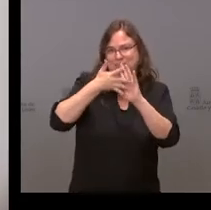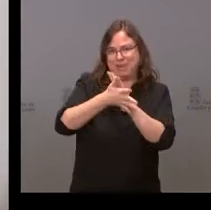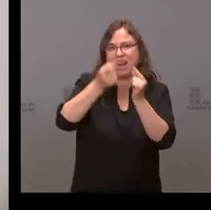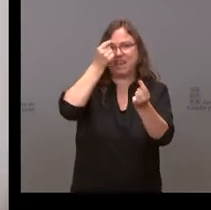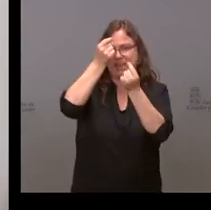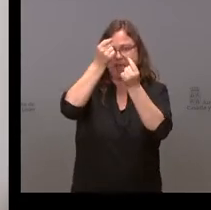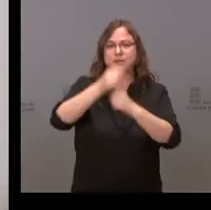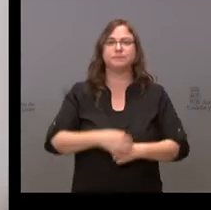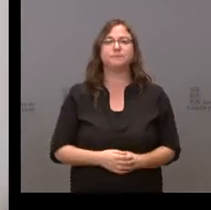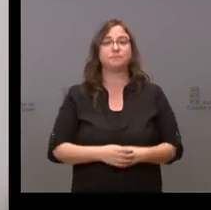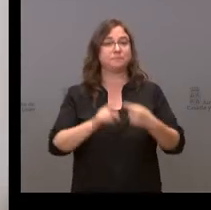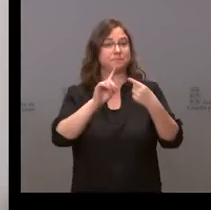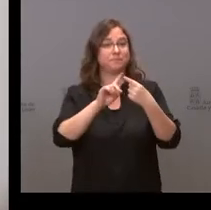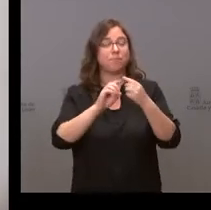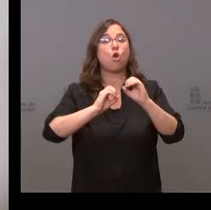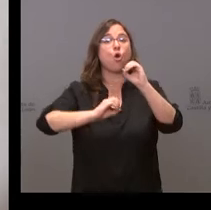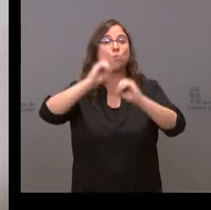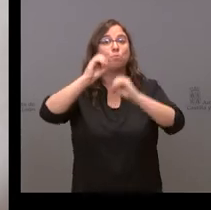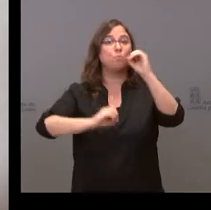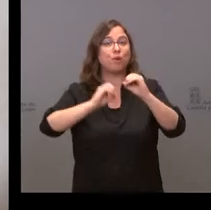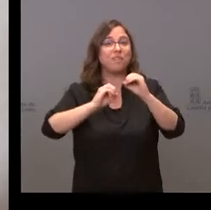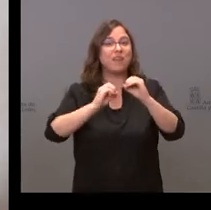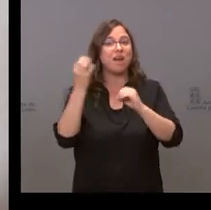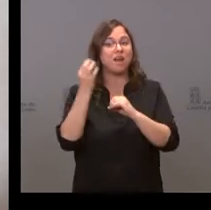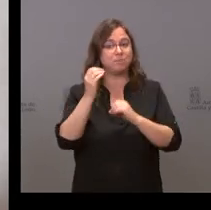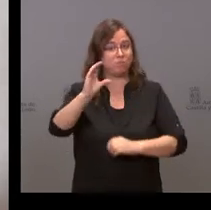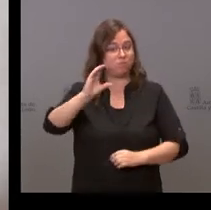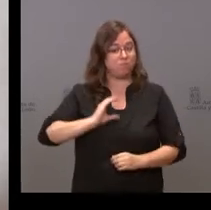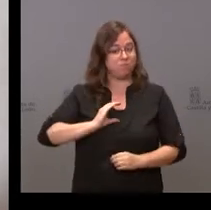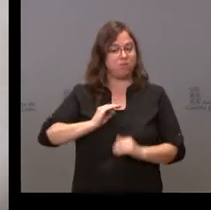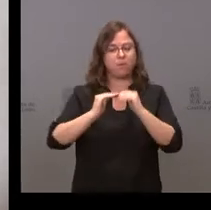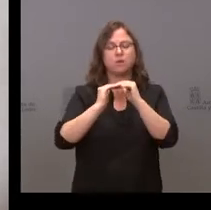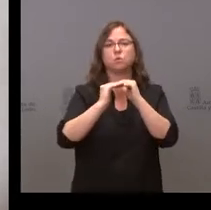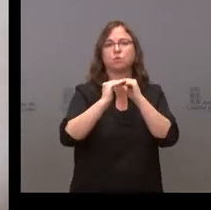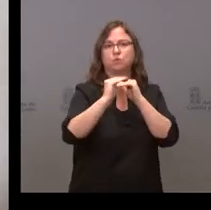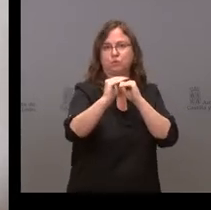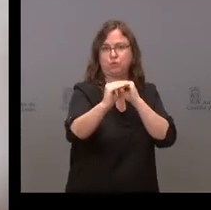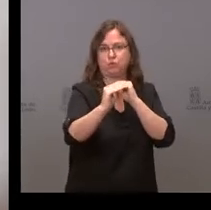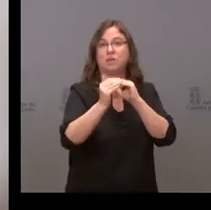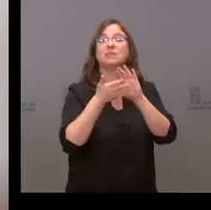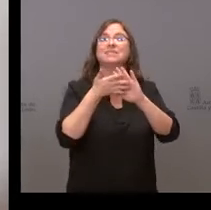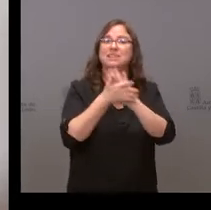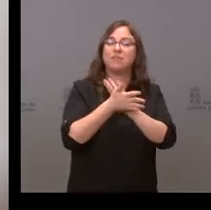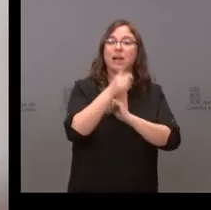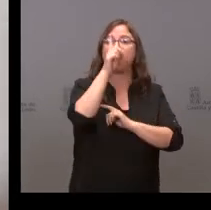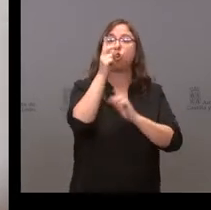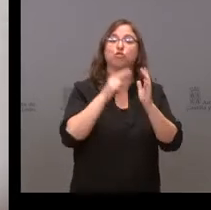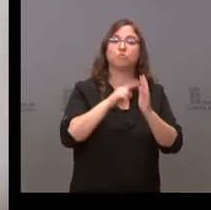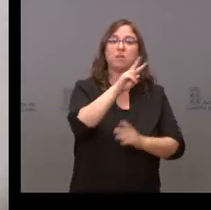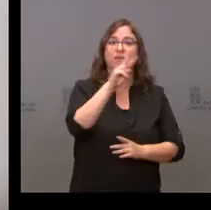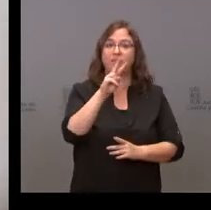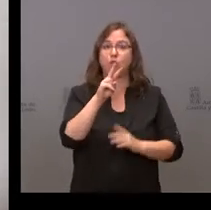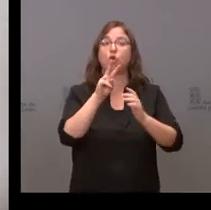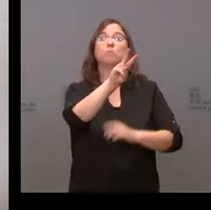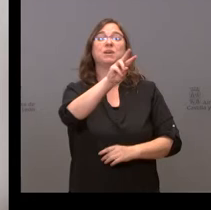Primero, este porcentaje debe mantenerse en el tiempo para el año 22, 23 y 24, el